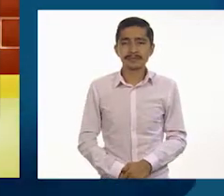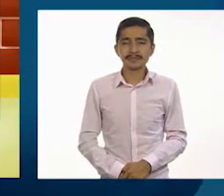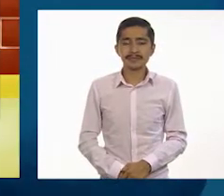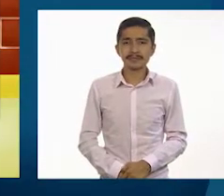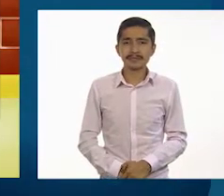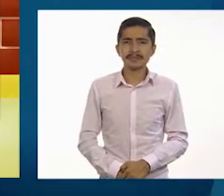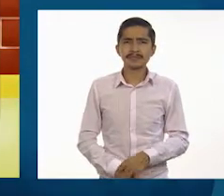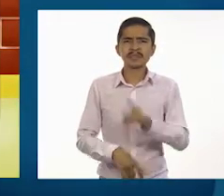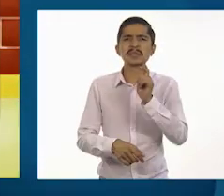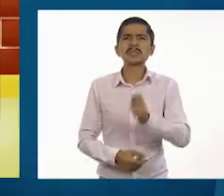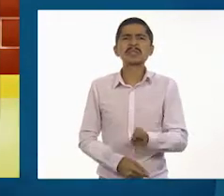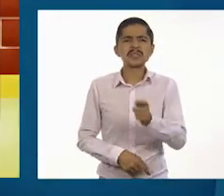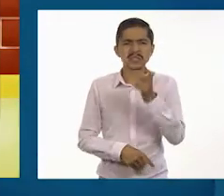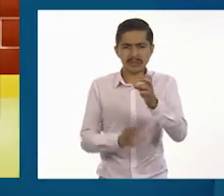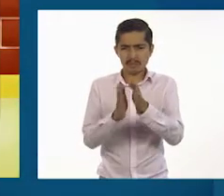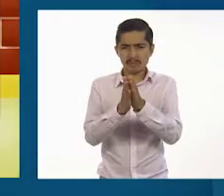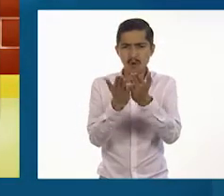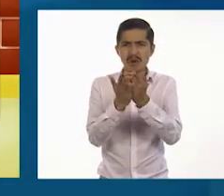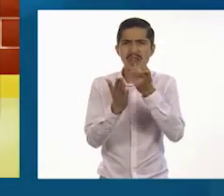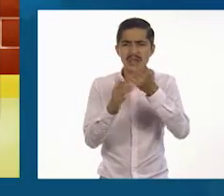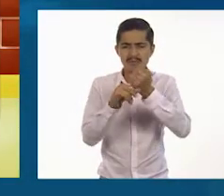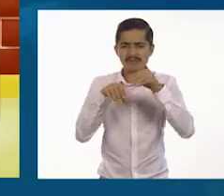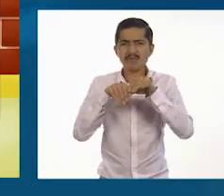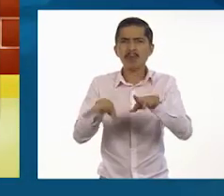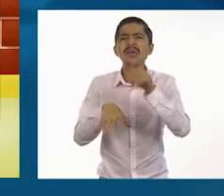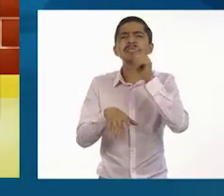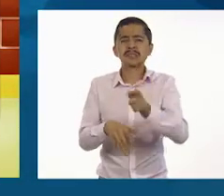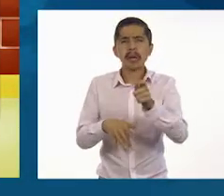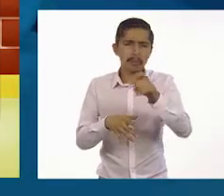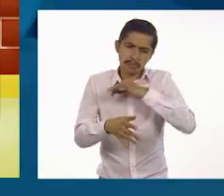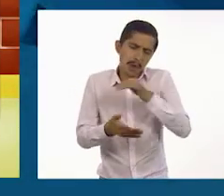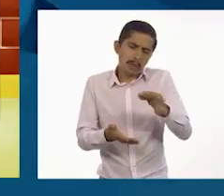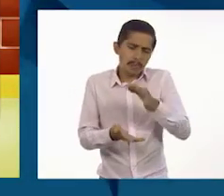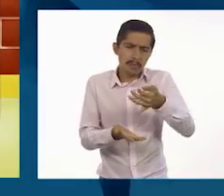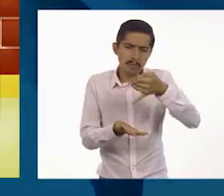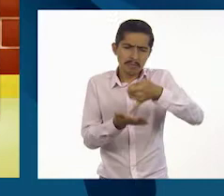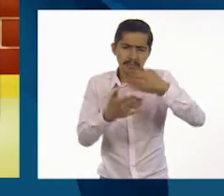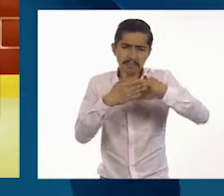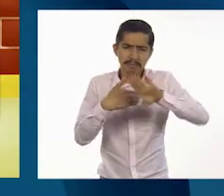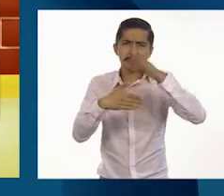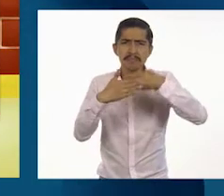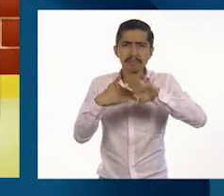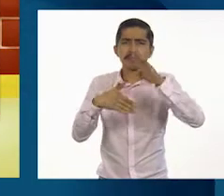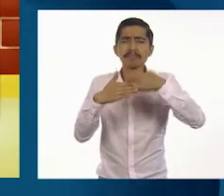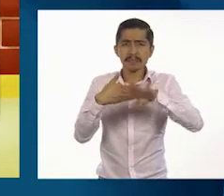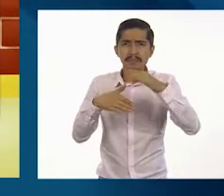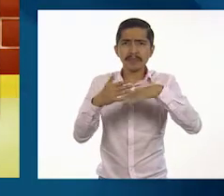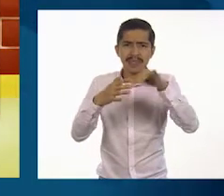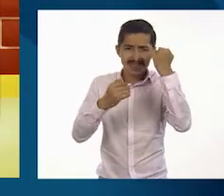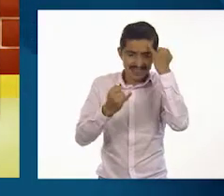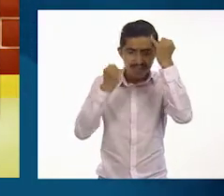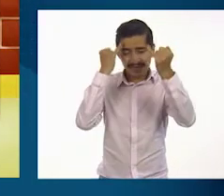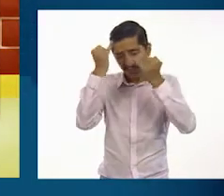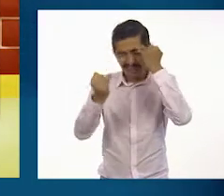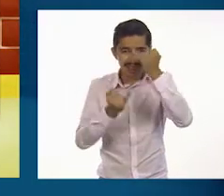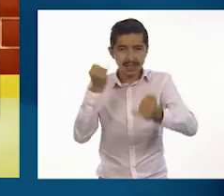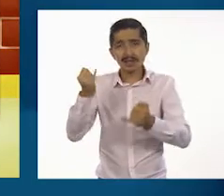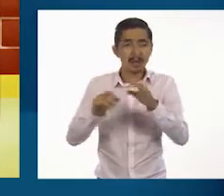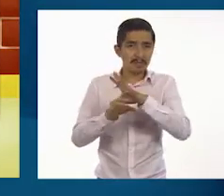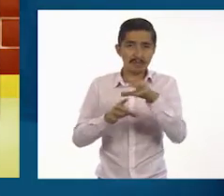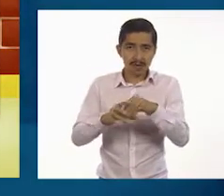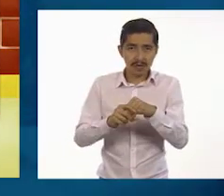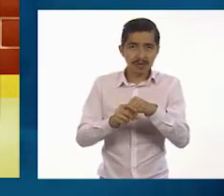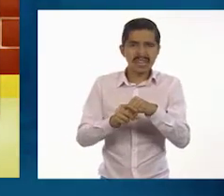Un boletín informativo es un documento impreso de información e ideas, el cual